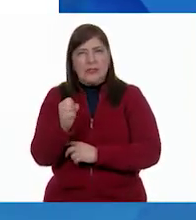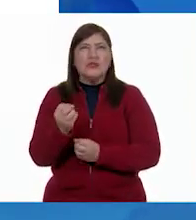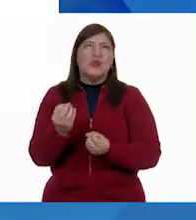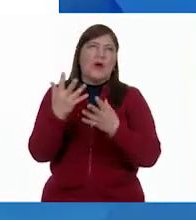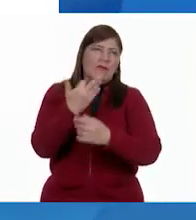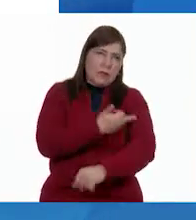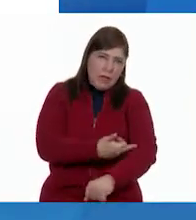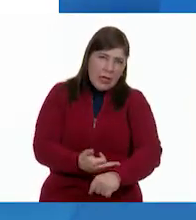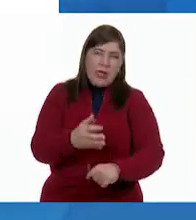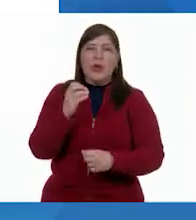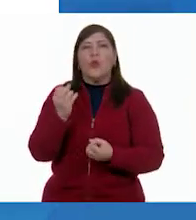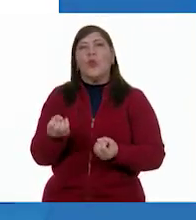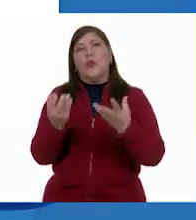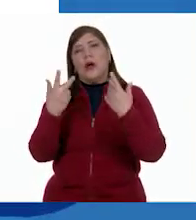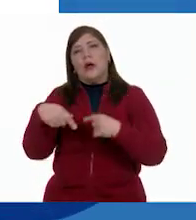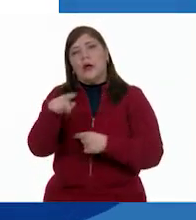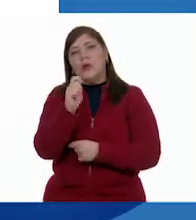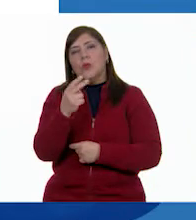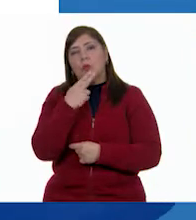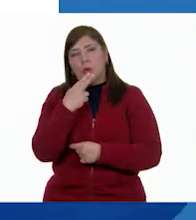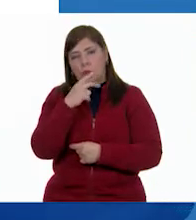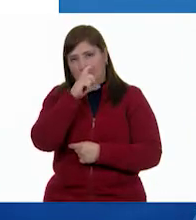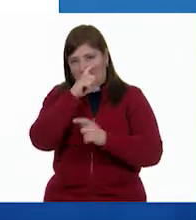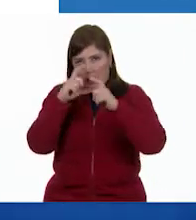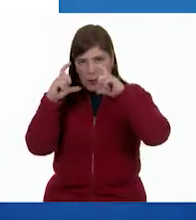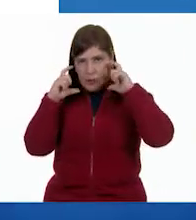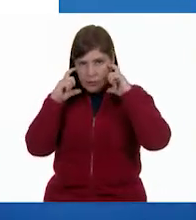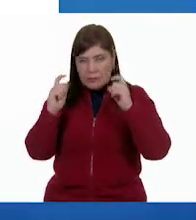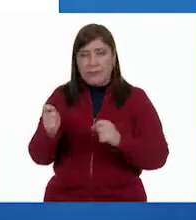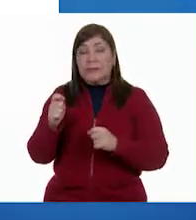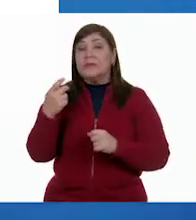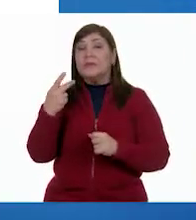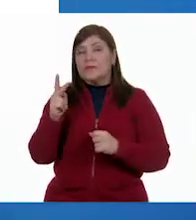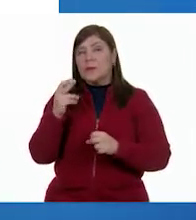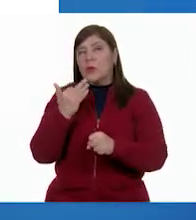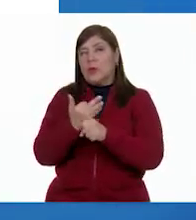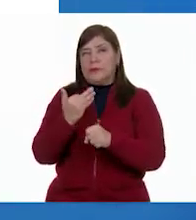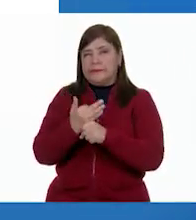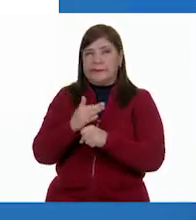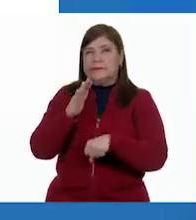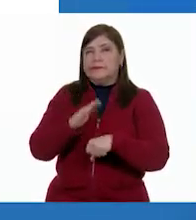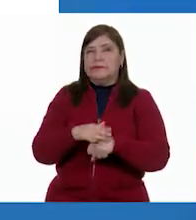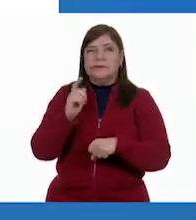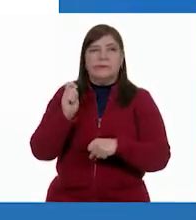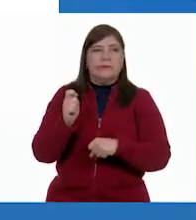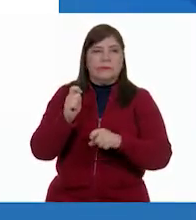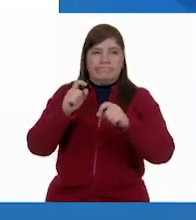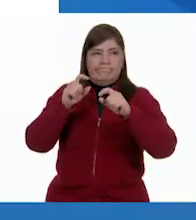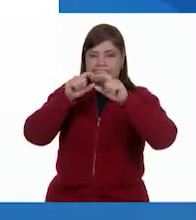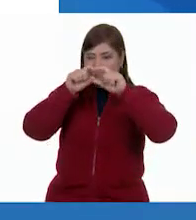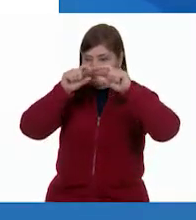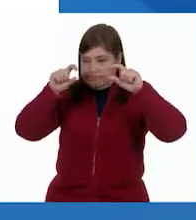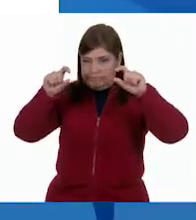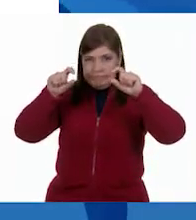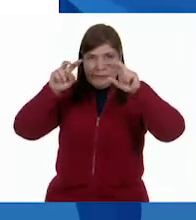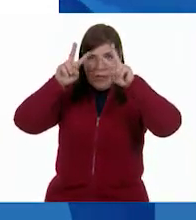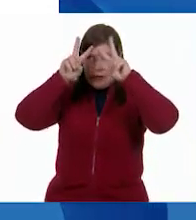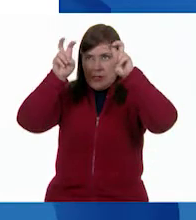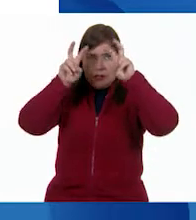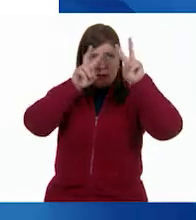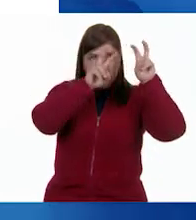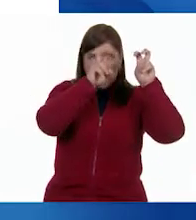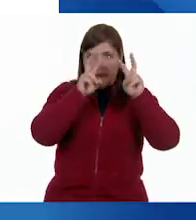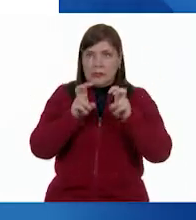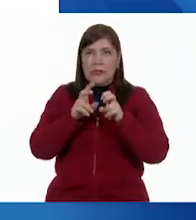cuántos usan el cubrebocas. Pero en esta ocasión les hemos movido un poco y borrado los títulos. Esto tiene una